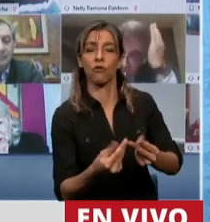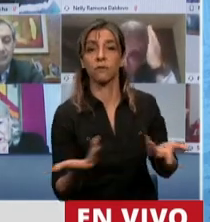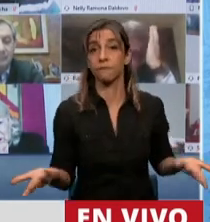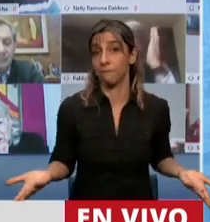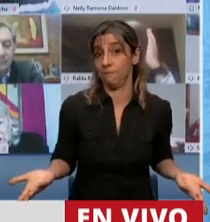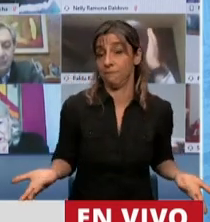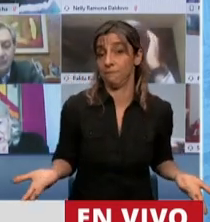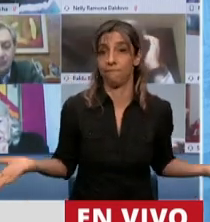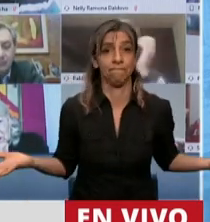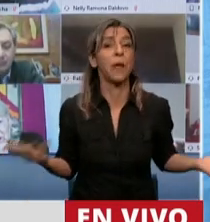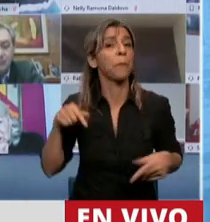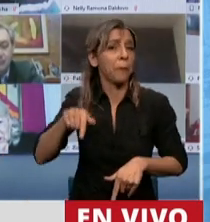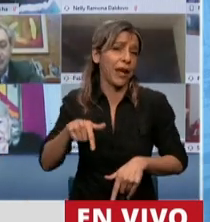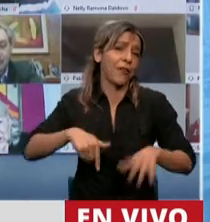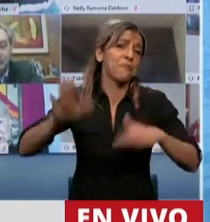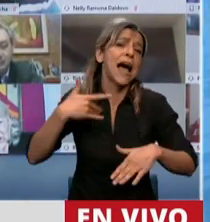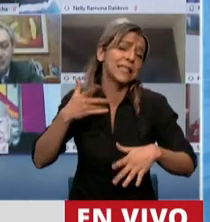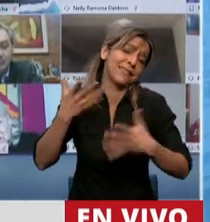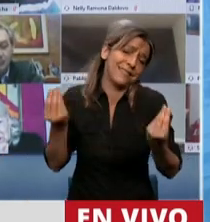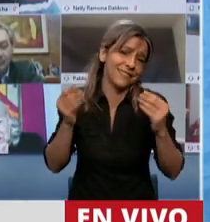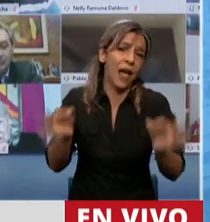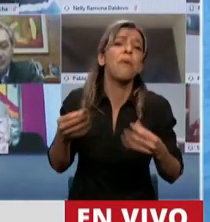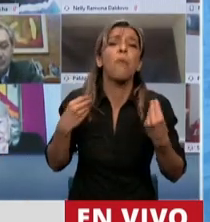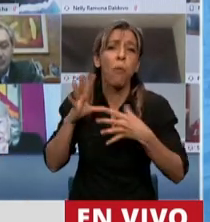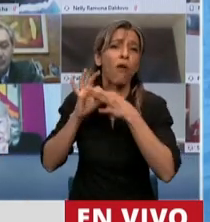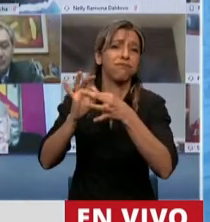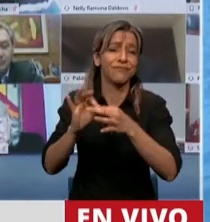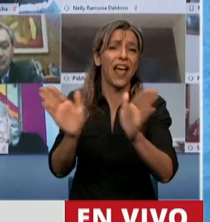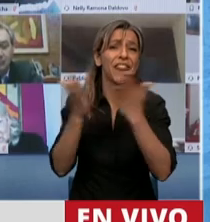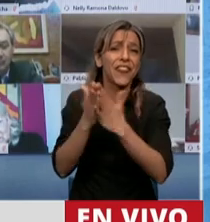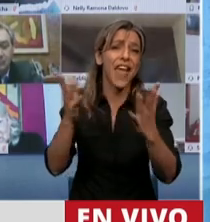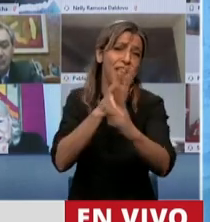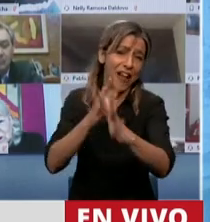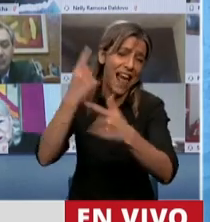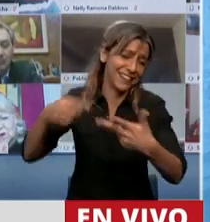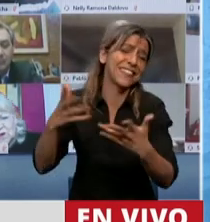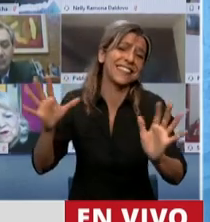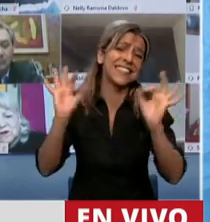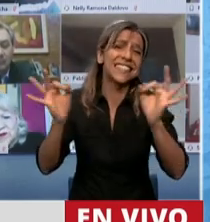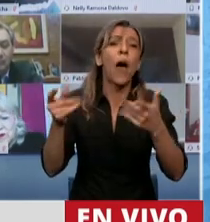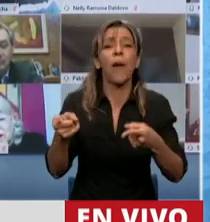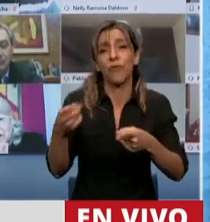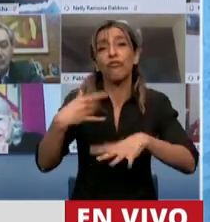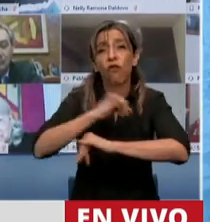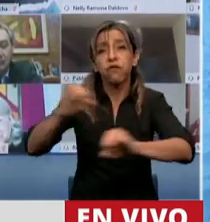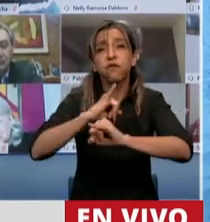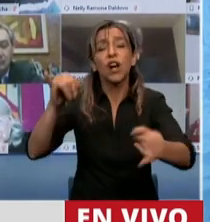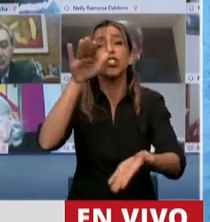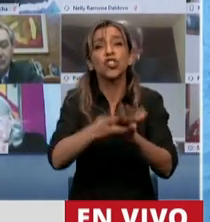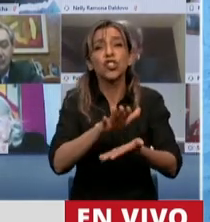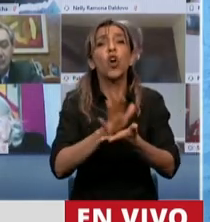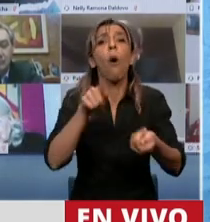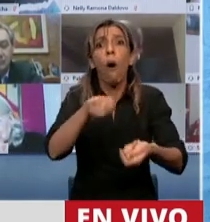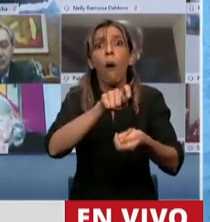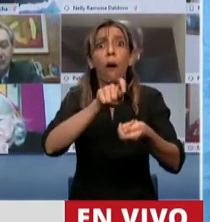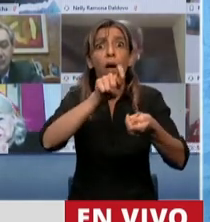verdadero mentor que es el diario Clarín y Manieto que quieren hacer creer que la reforma judicial es nada más que para resolver los problemas